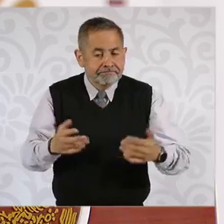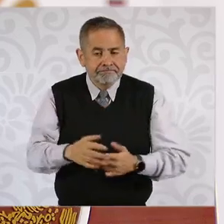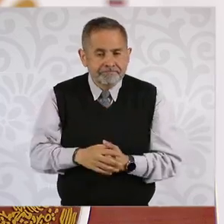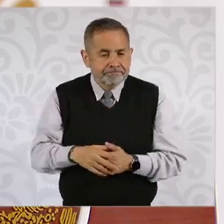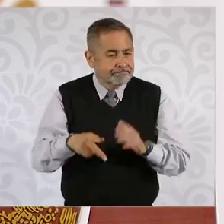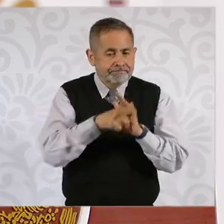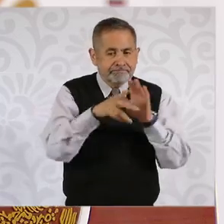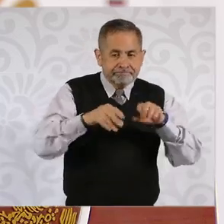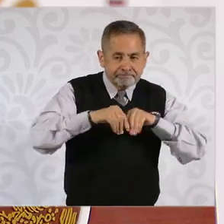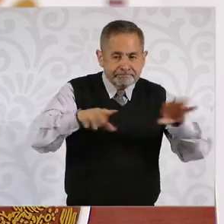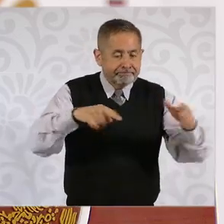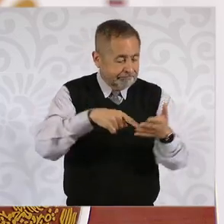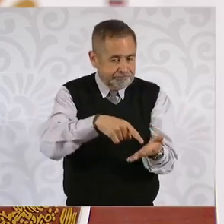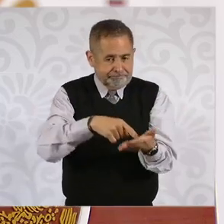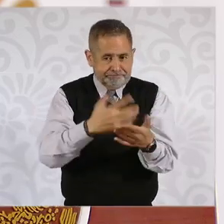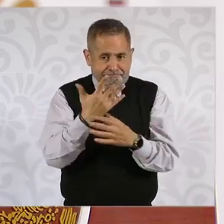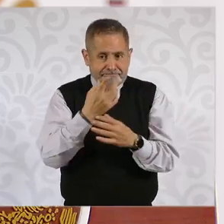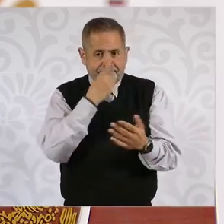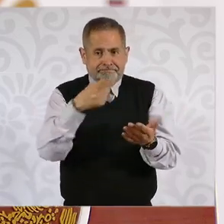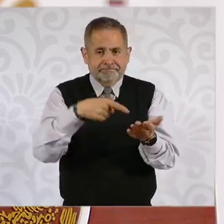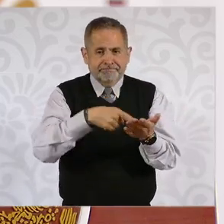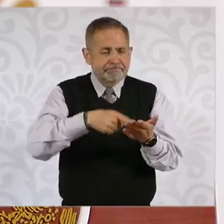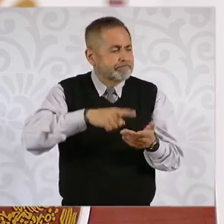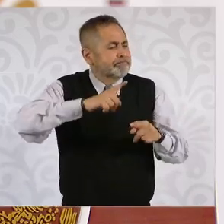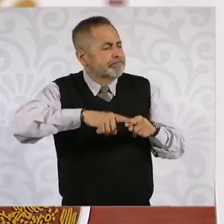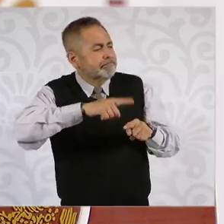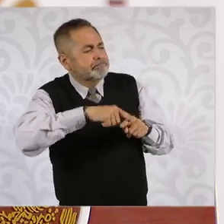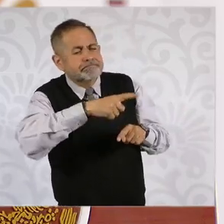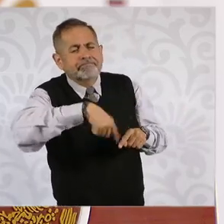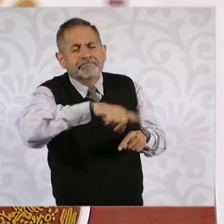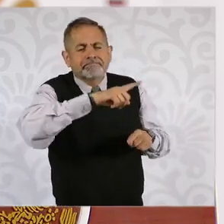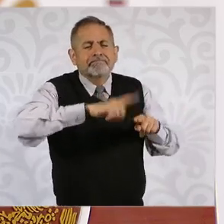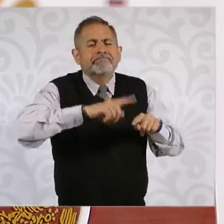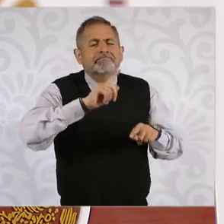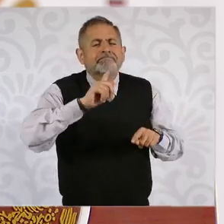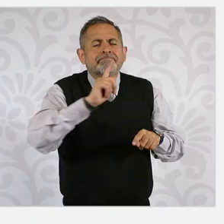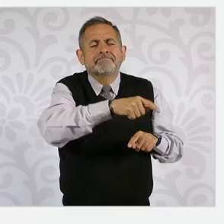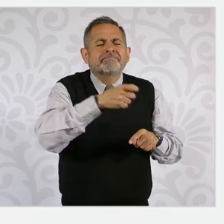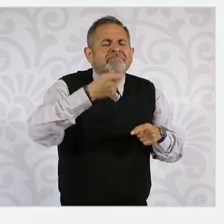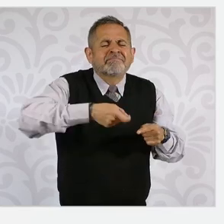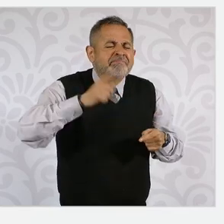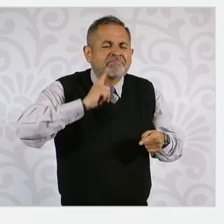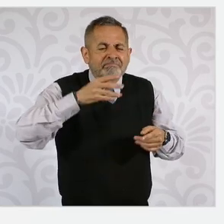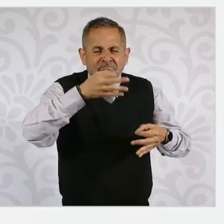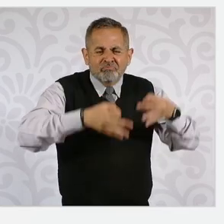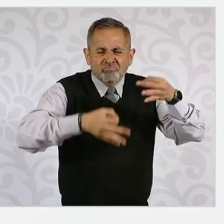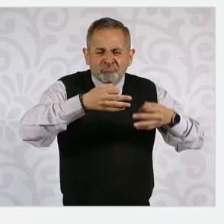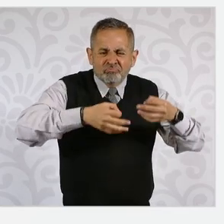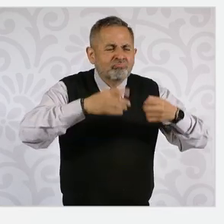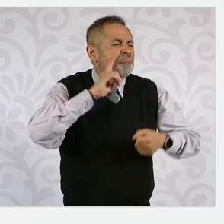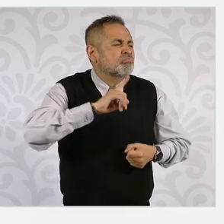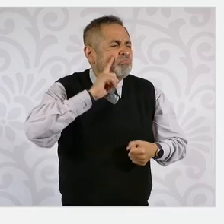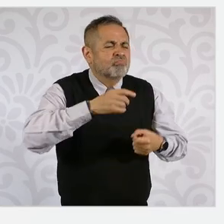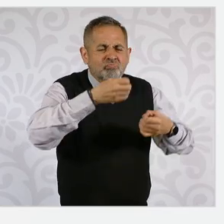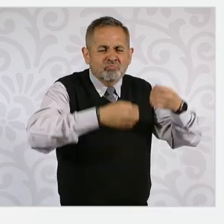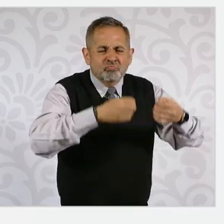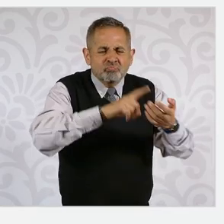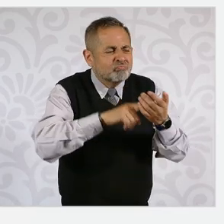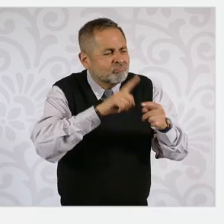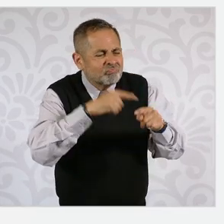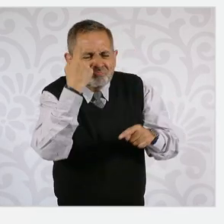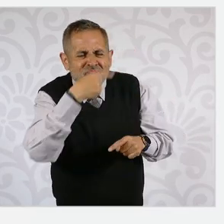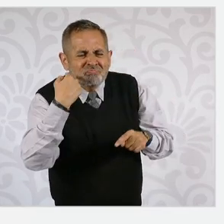diario dice quién es esta juez, de qué estamos hablando.